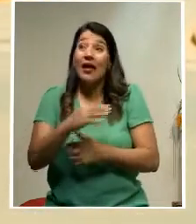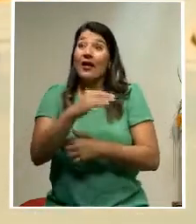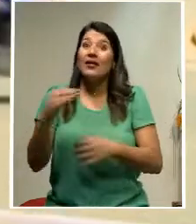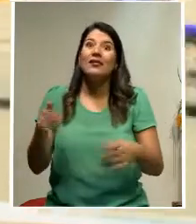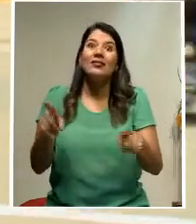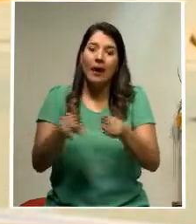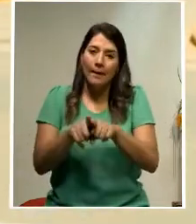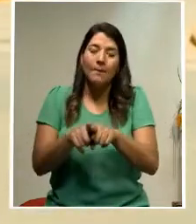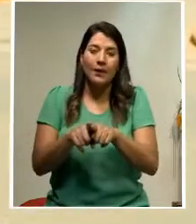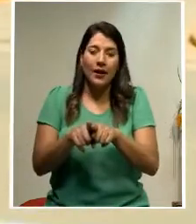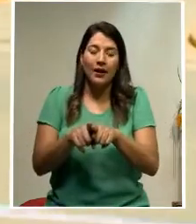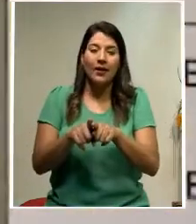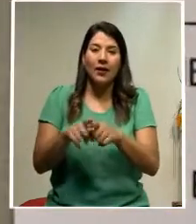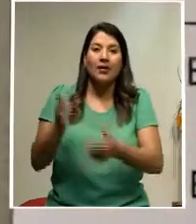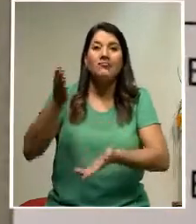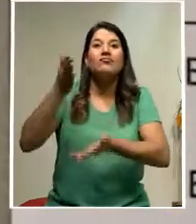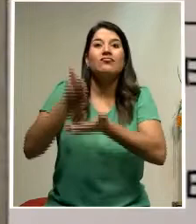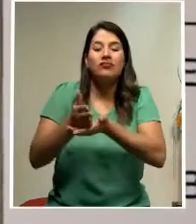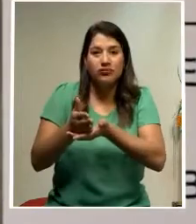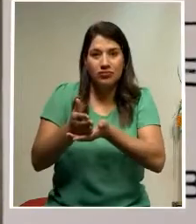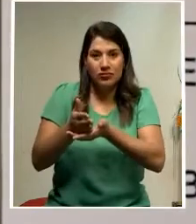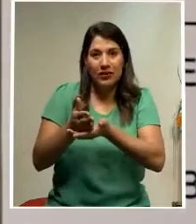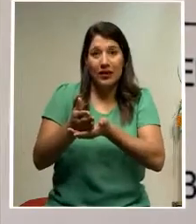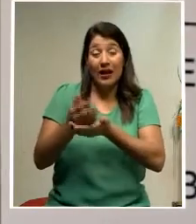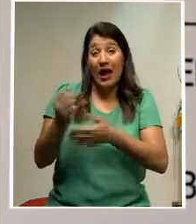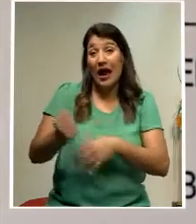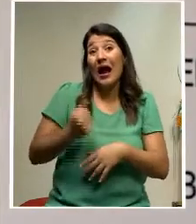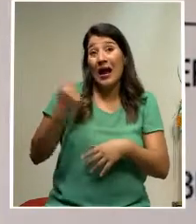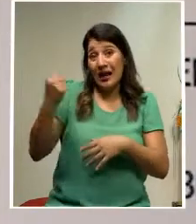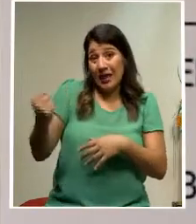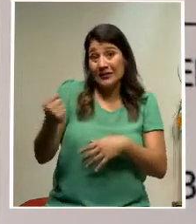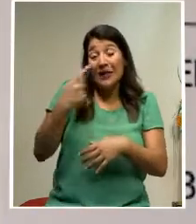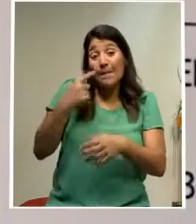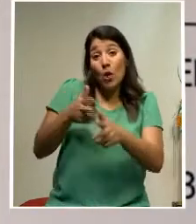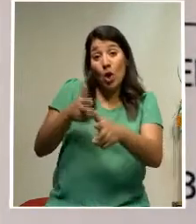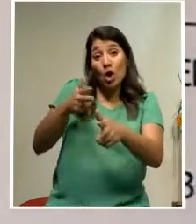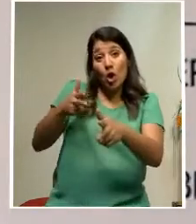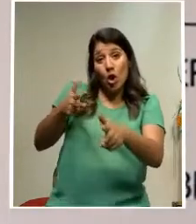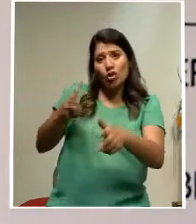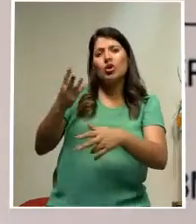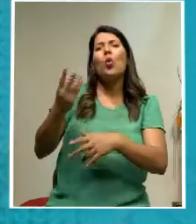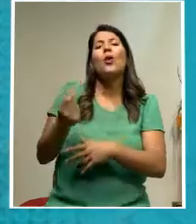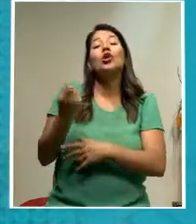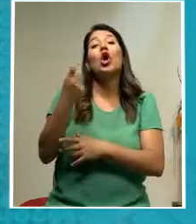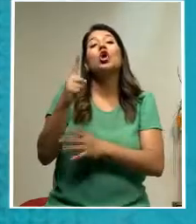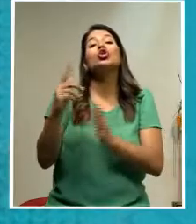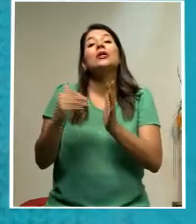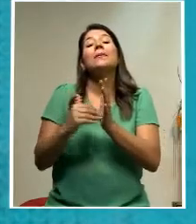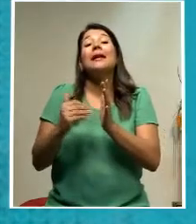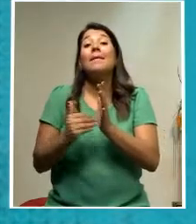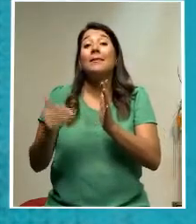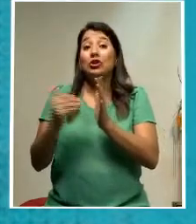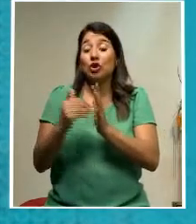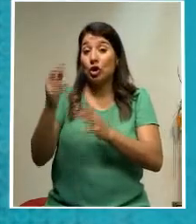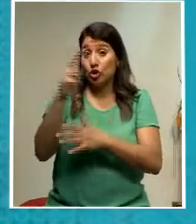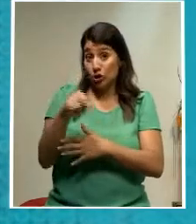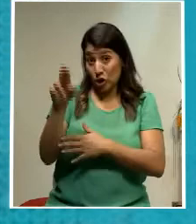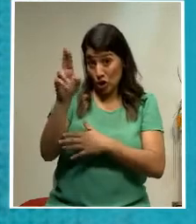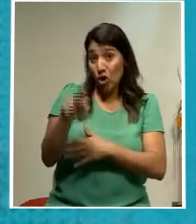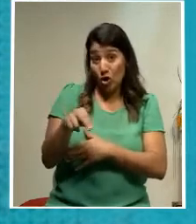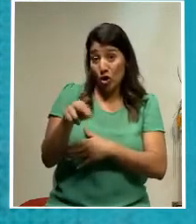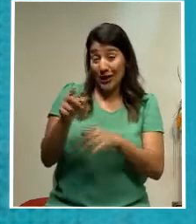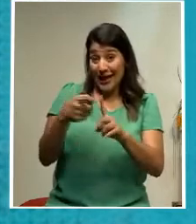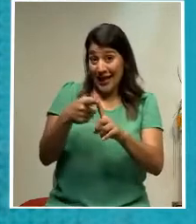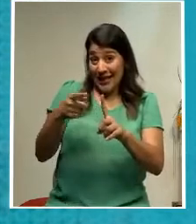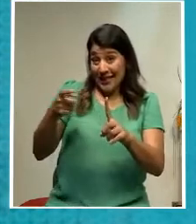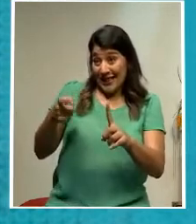percibir lo que hasta el día de hoy hemos percibido, que son más de 11 mil millones de colones que se han percibido desde que la municipalidad